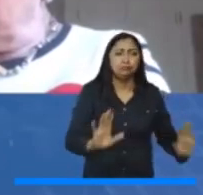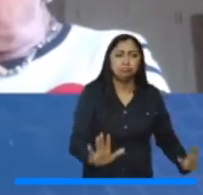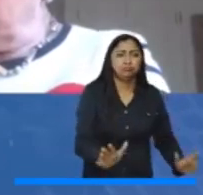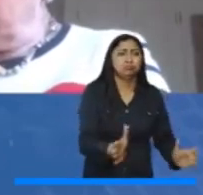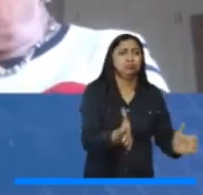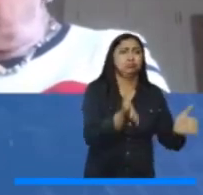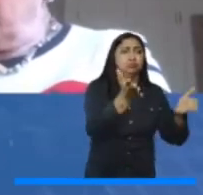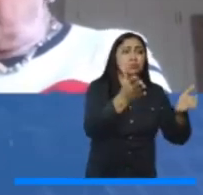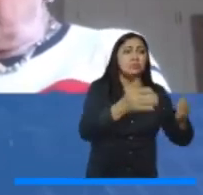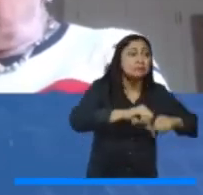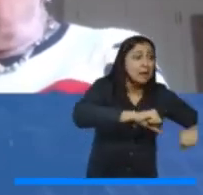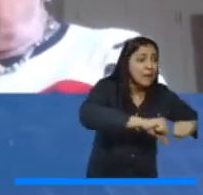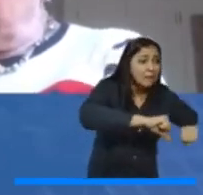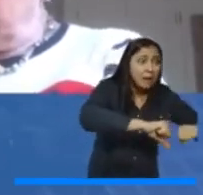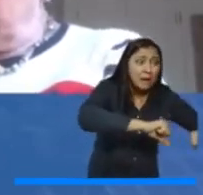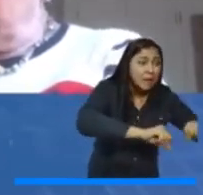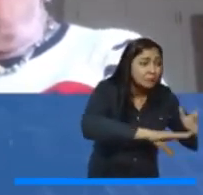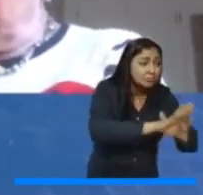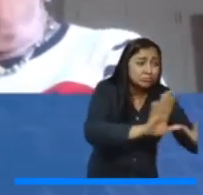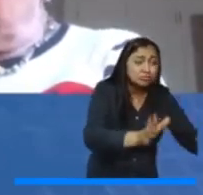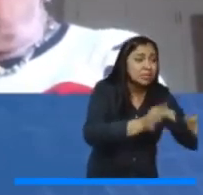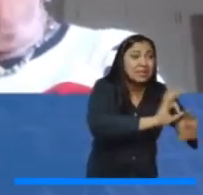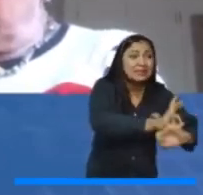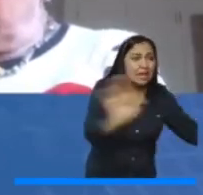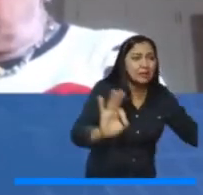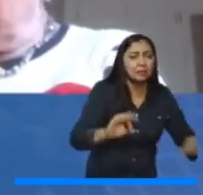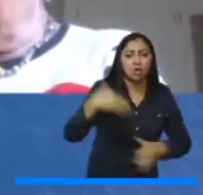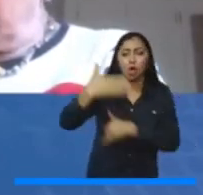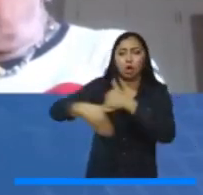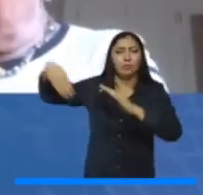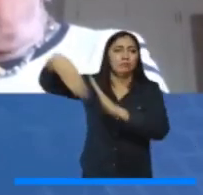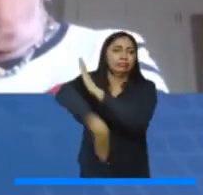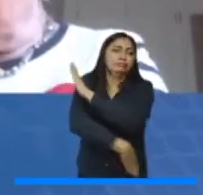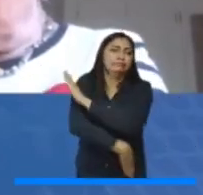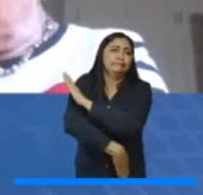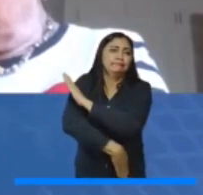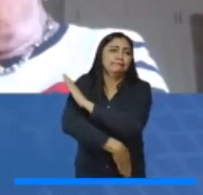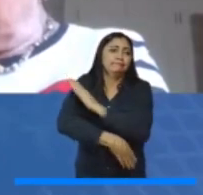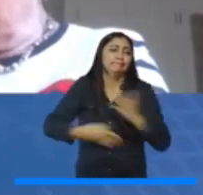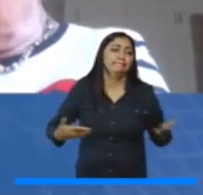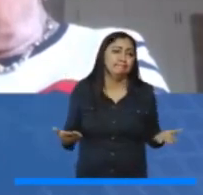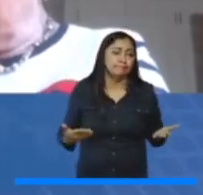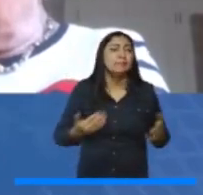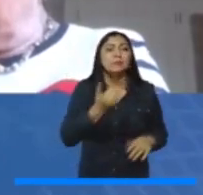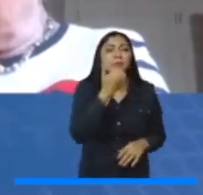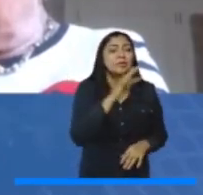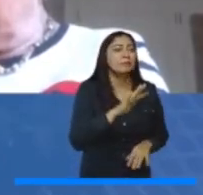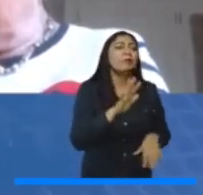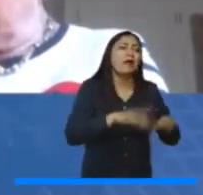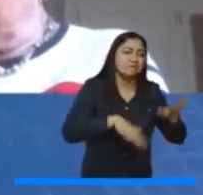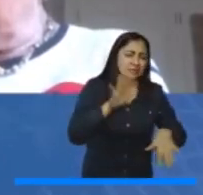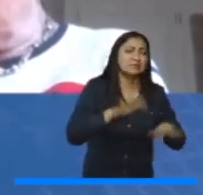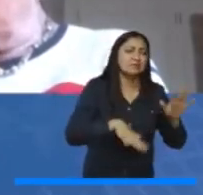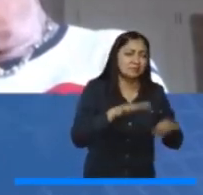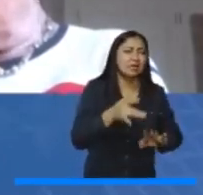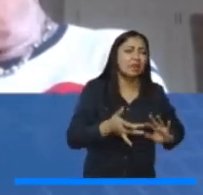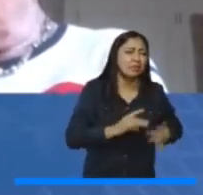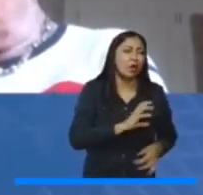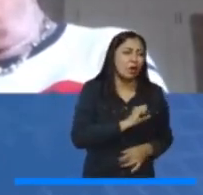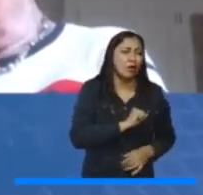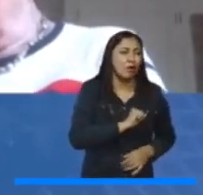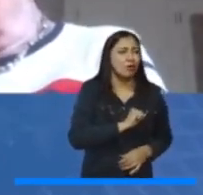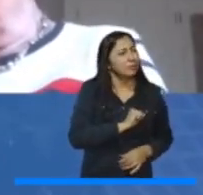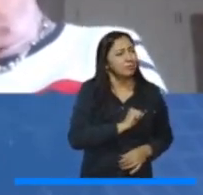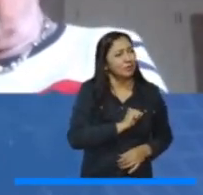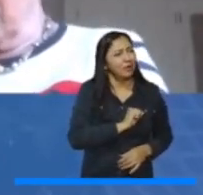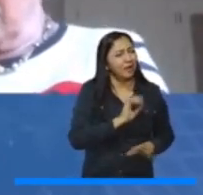Y el esfuerzo que hacemos las universidades. Por eso a veces duele cuando se cuestiona por